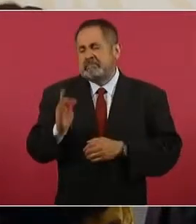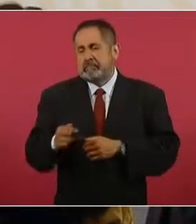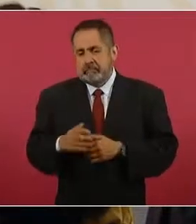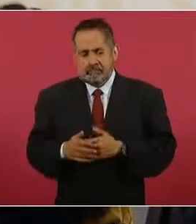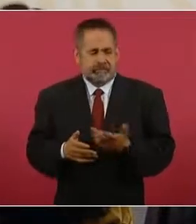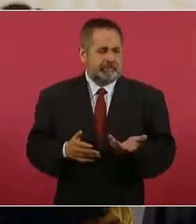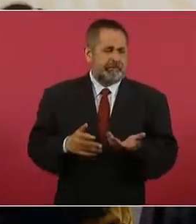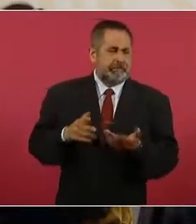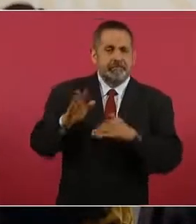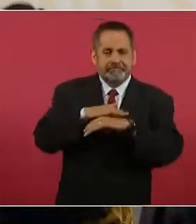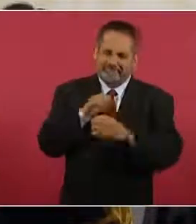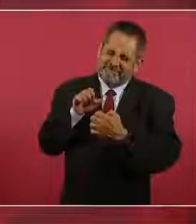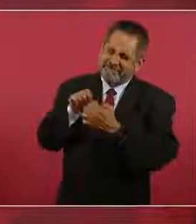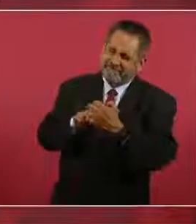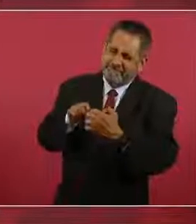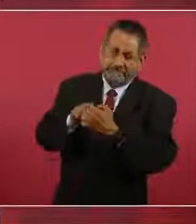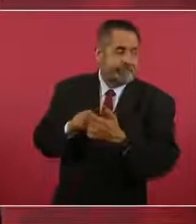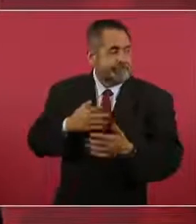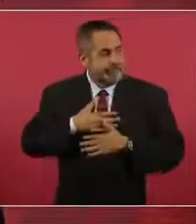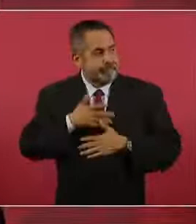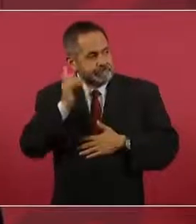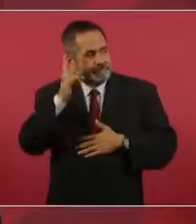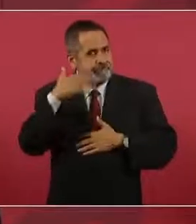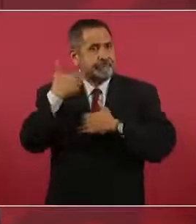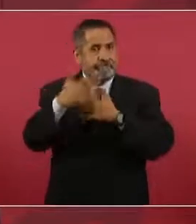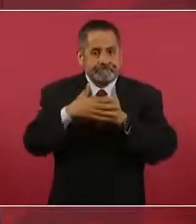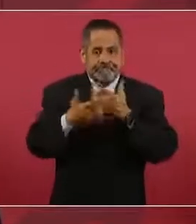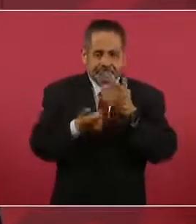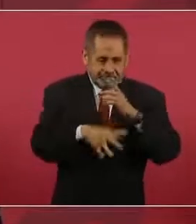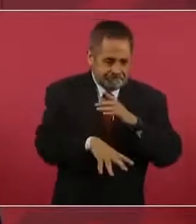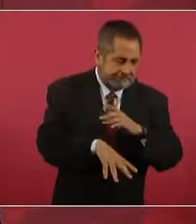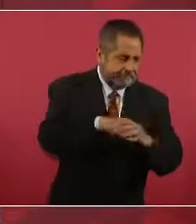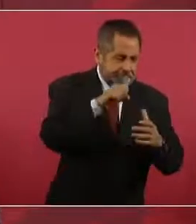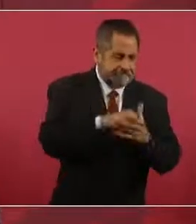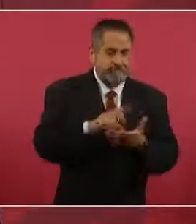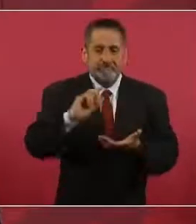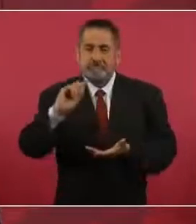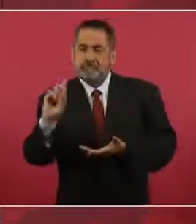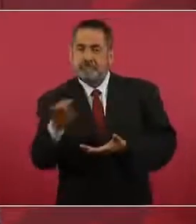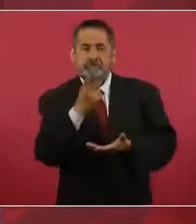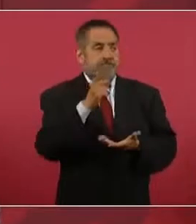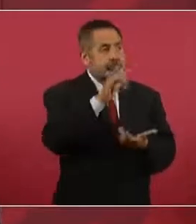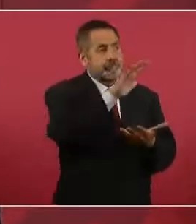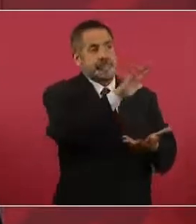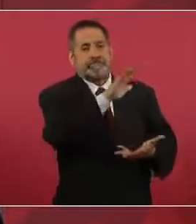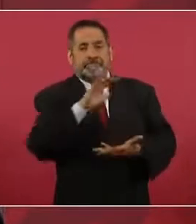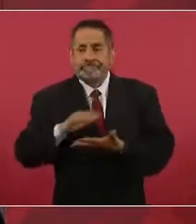va a venir, va a llegar la dolariza, porque así decían,